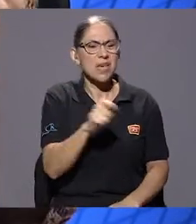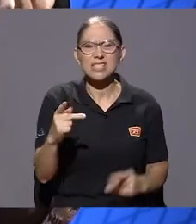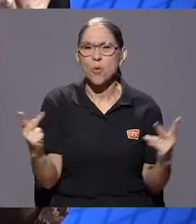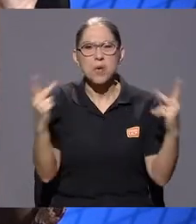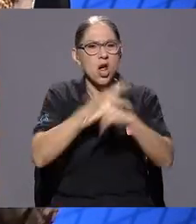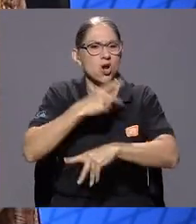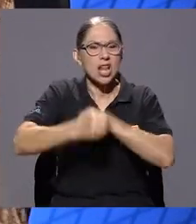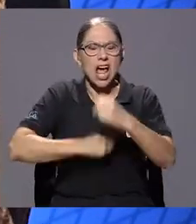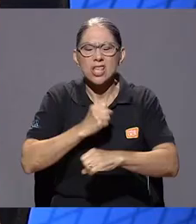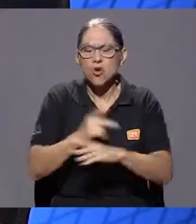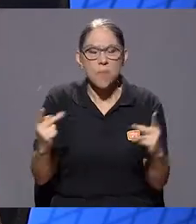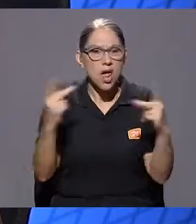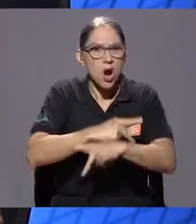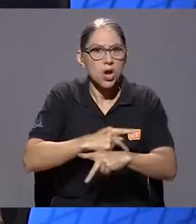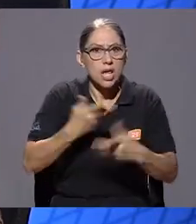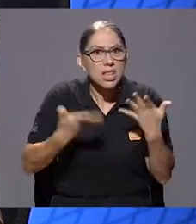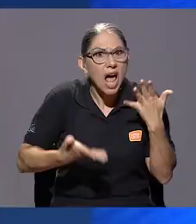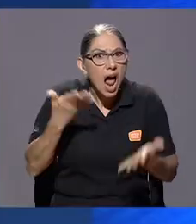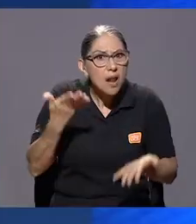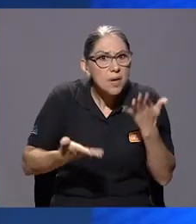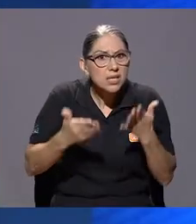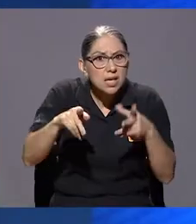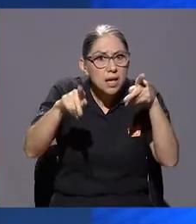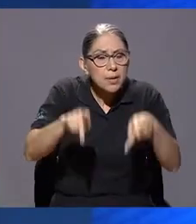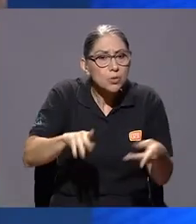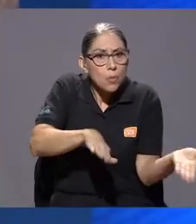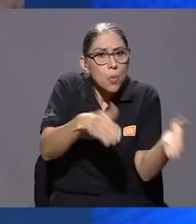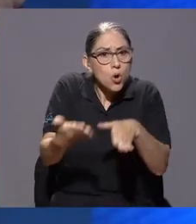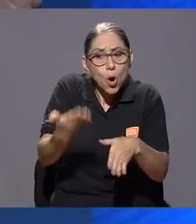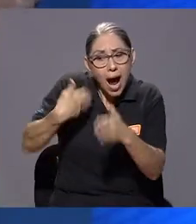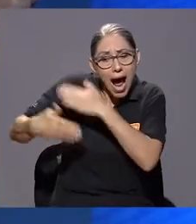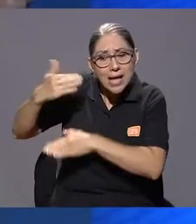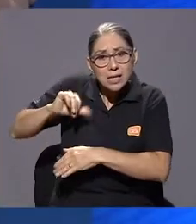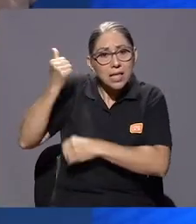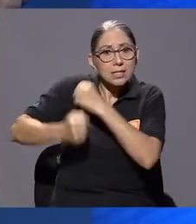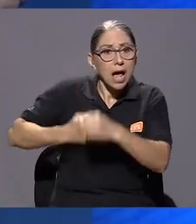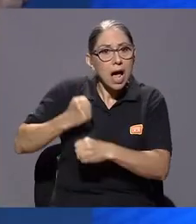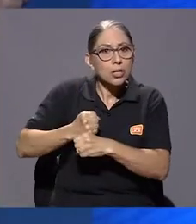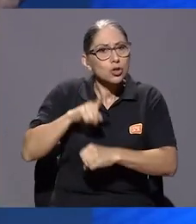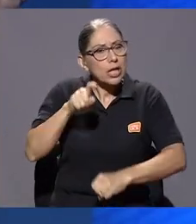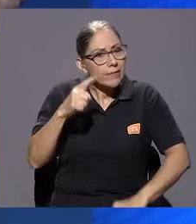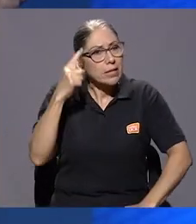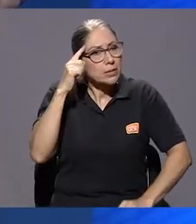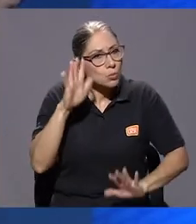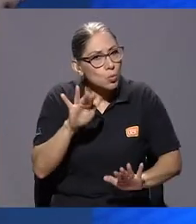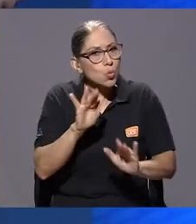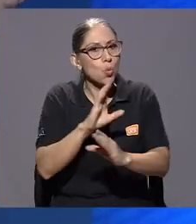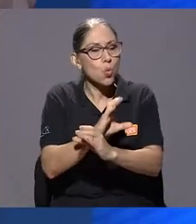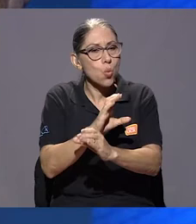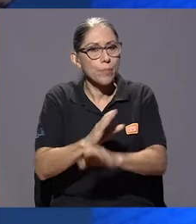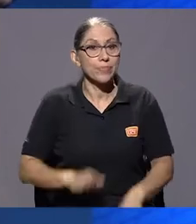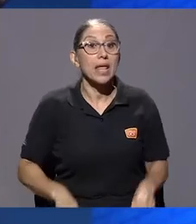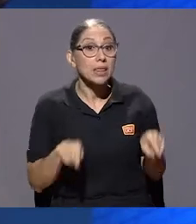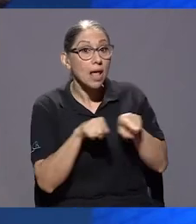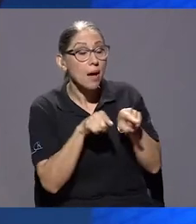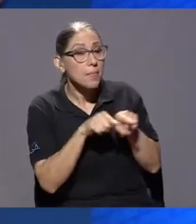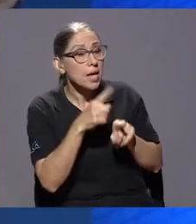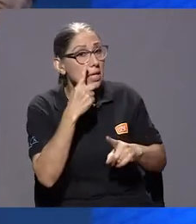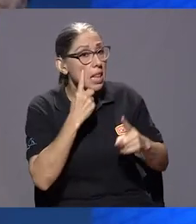pasado una década, yo tengo que prestar atención a eso. ¿Sirven las lágrimas también como para medir, porque